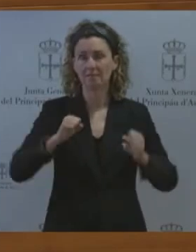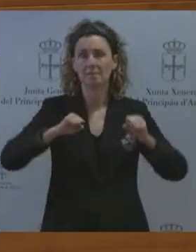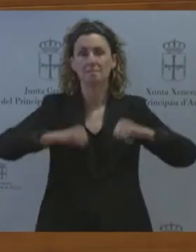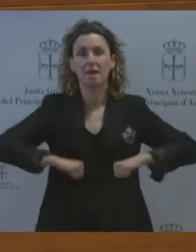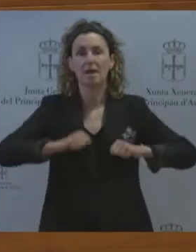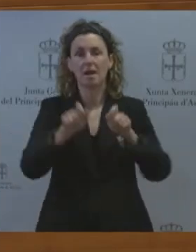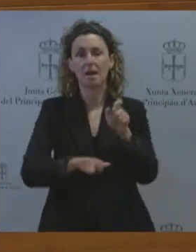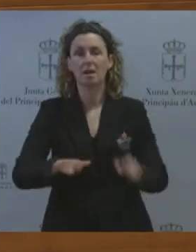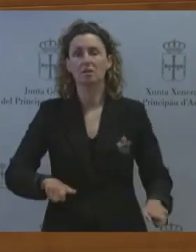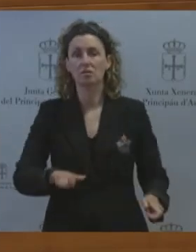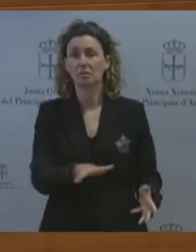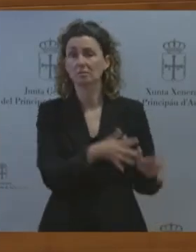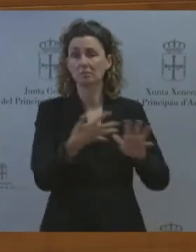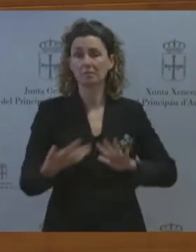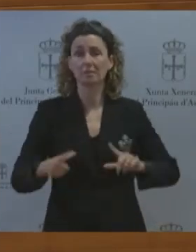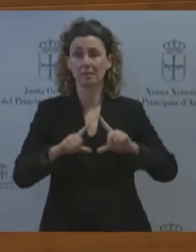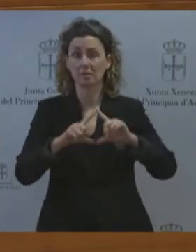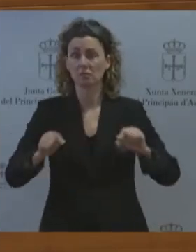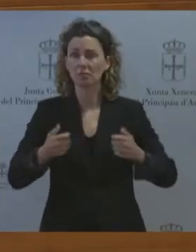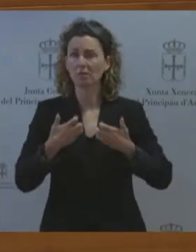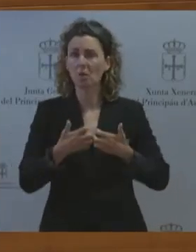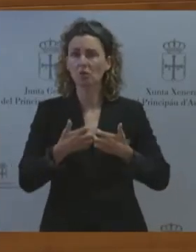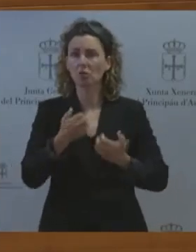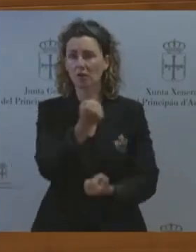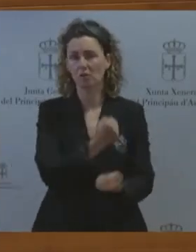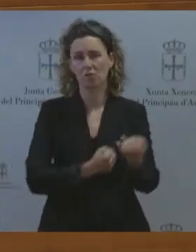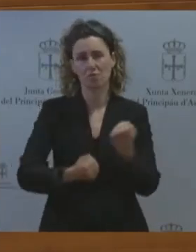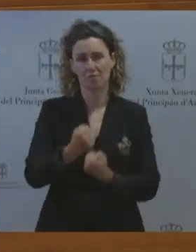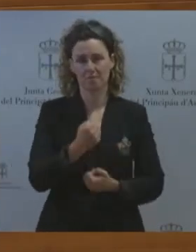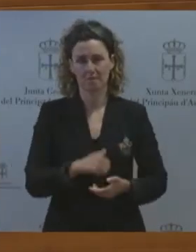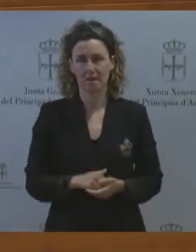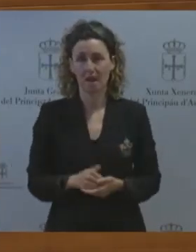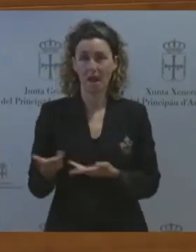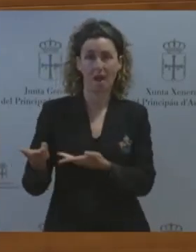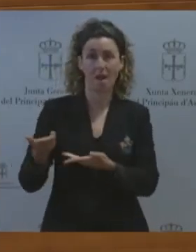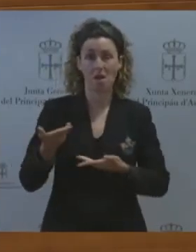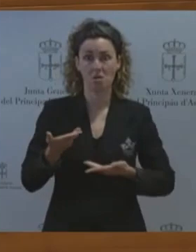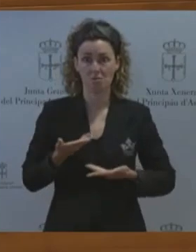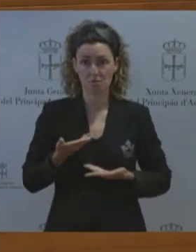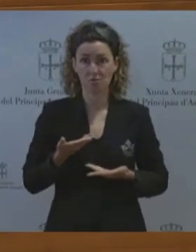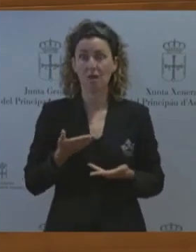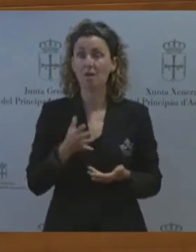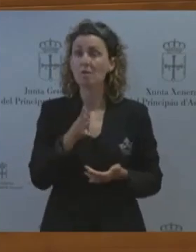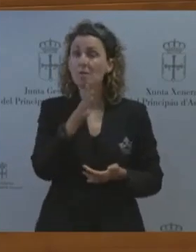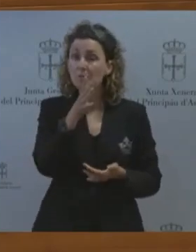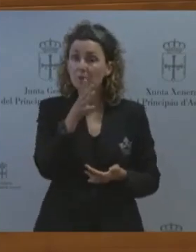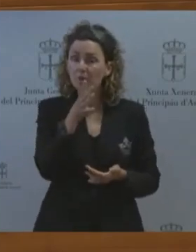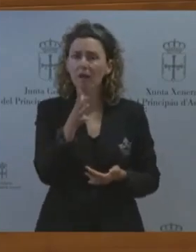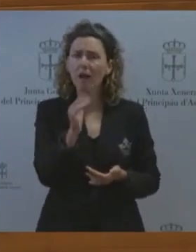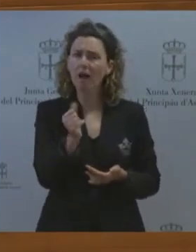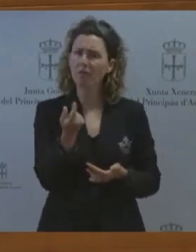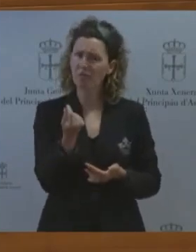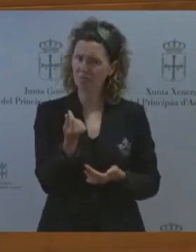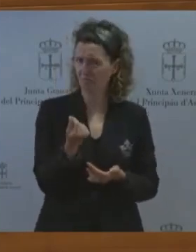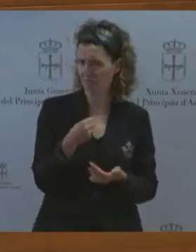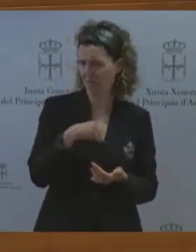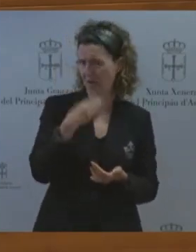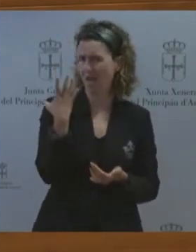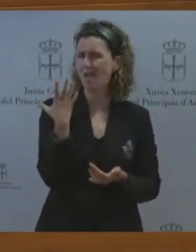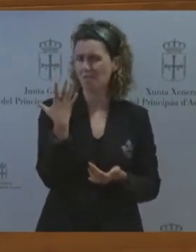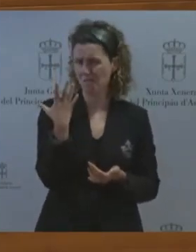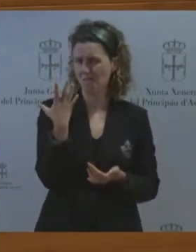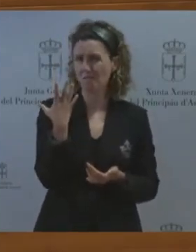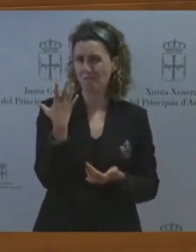motor de nuestra economía dado que tienen en términos agregados un poder adquisitivo elevado y en muchos casos están libres de cargas